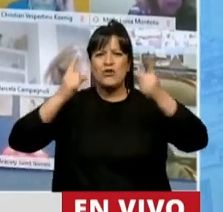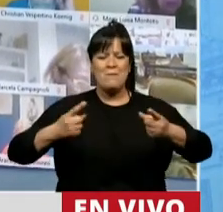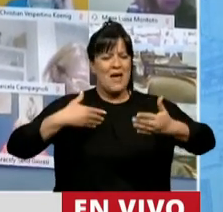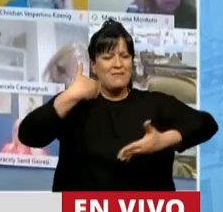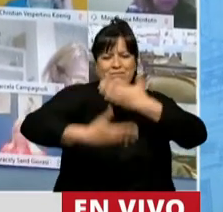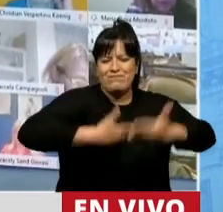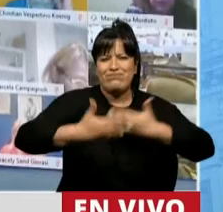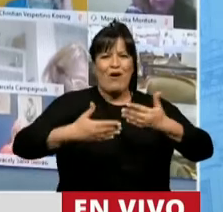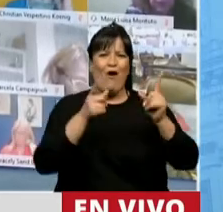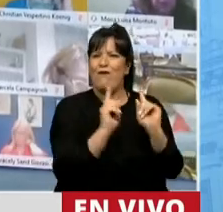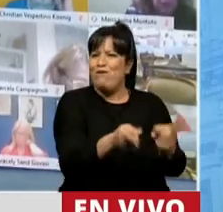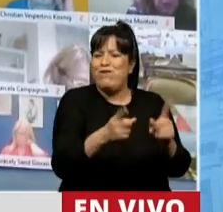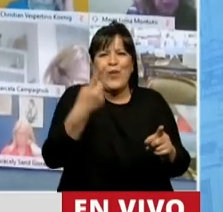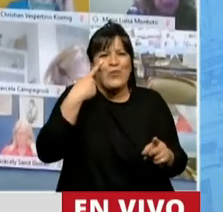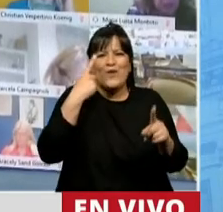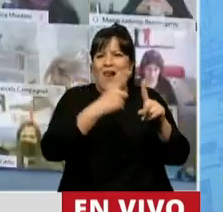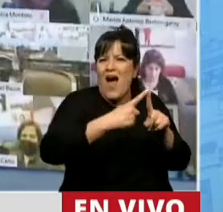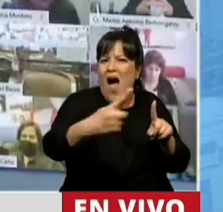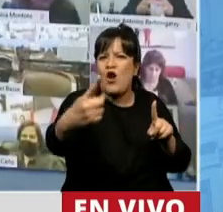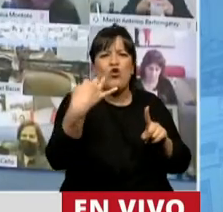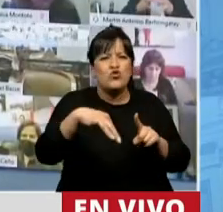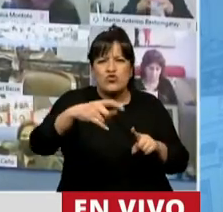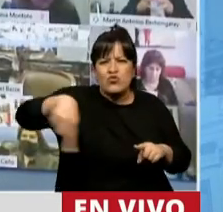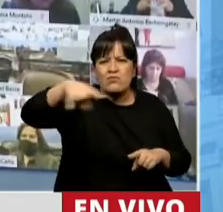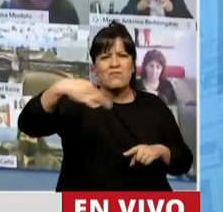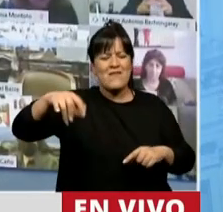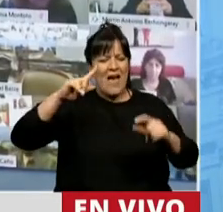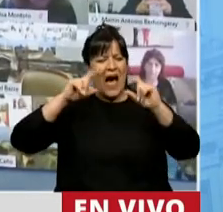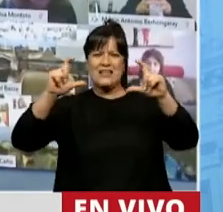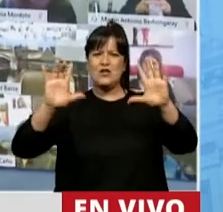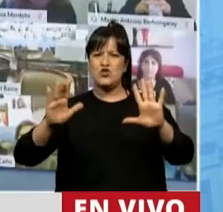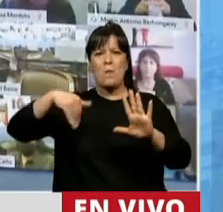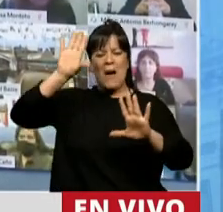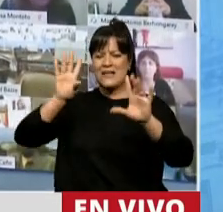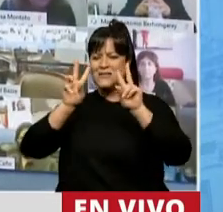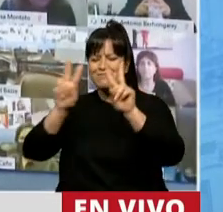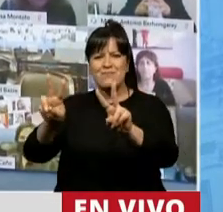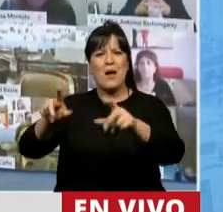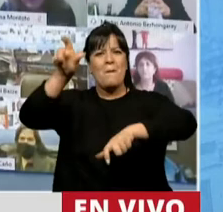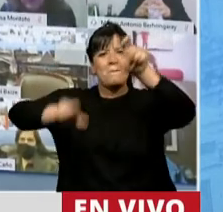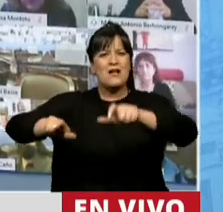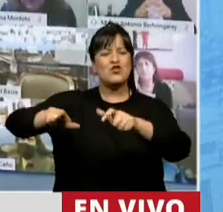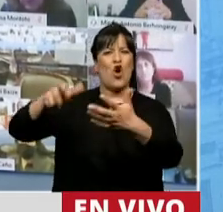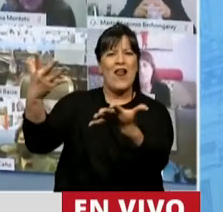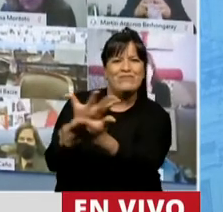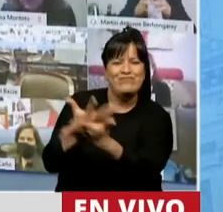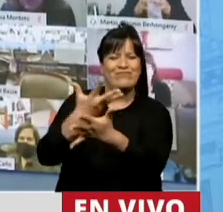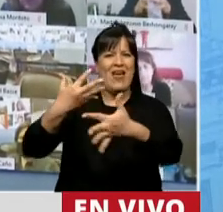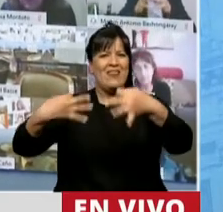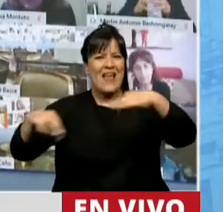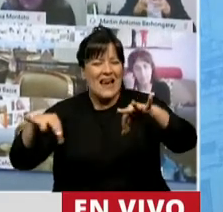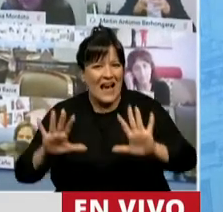sostenible, prestando atención a las personas y a los grupos vulnerables como lo son